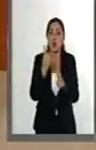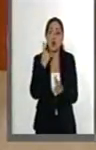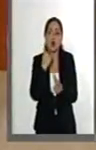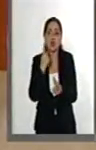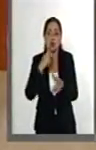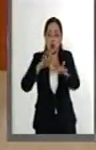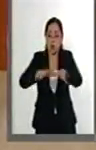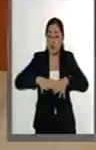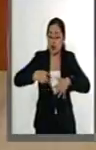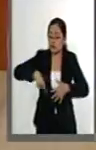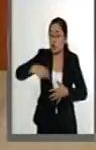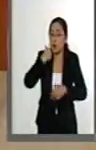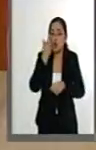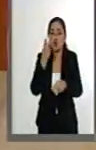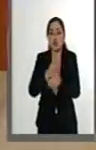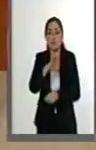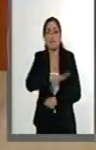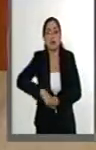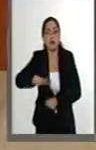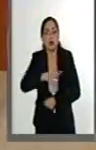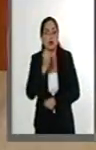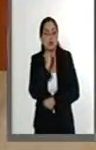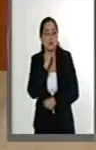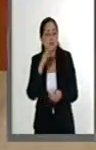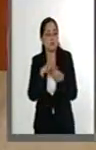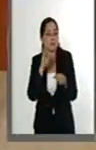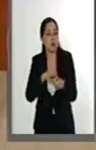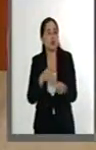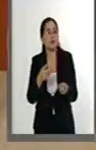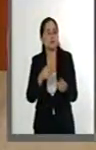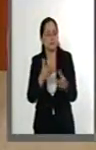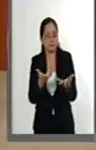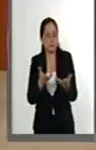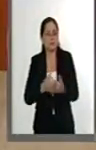pleno y en la voluntad de los senadores de la República.